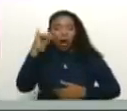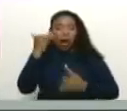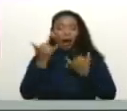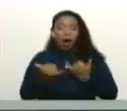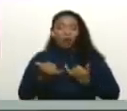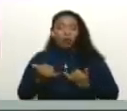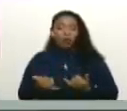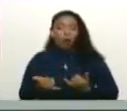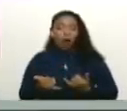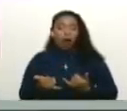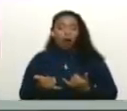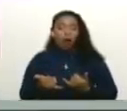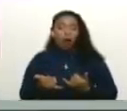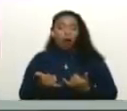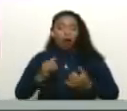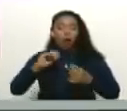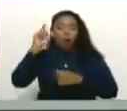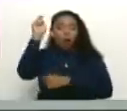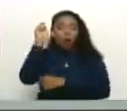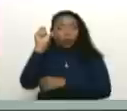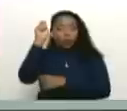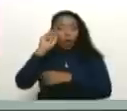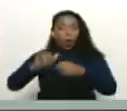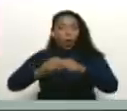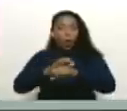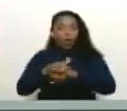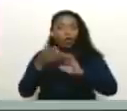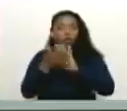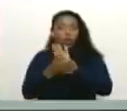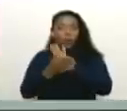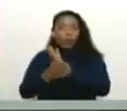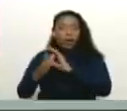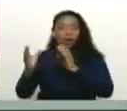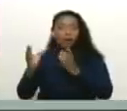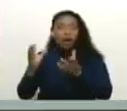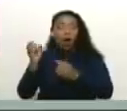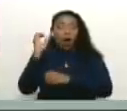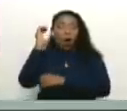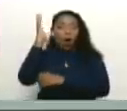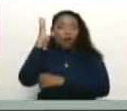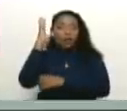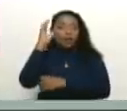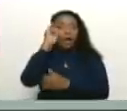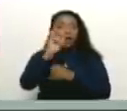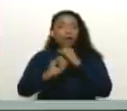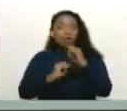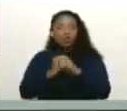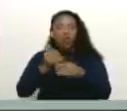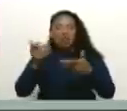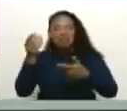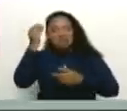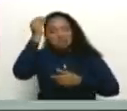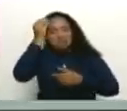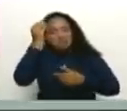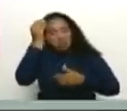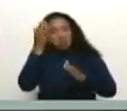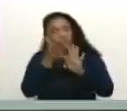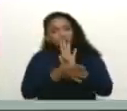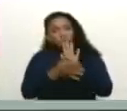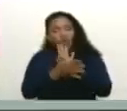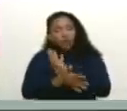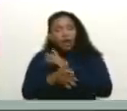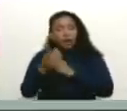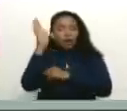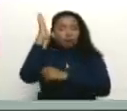doctor Jorge Rodríguez, diputado Jorge Rodríguez, sobre esta conferencia internacional, qué apreciación tiene sobre esta